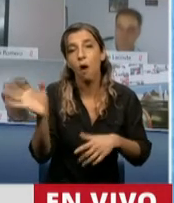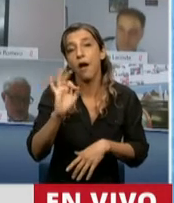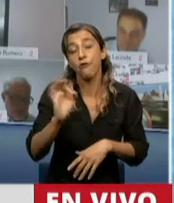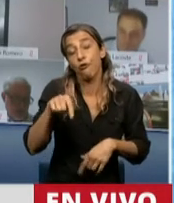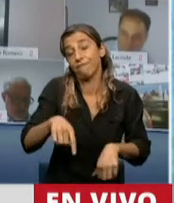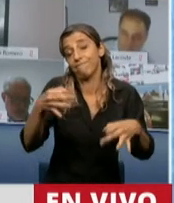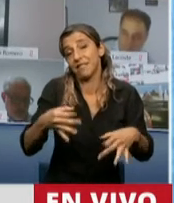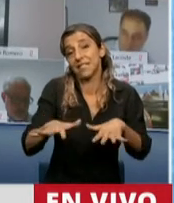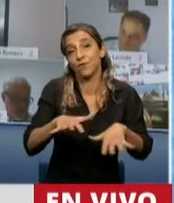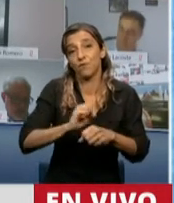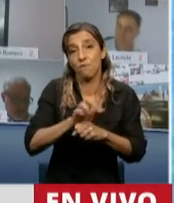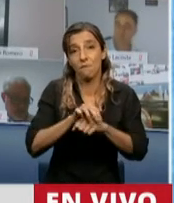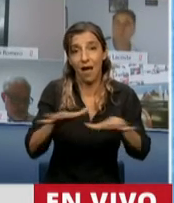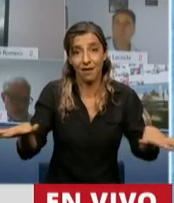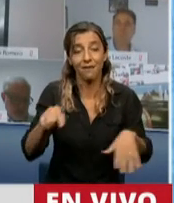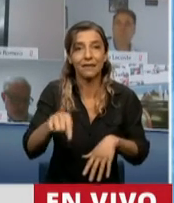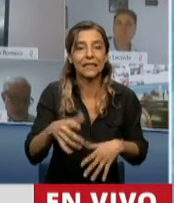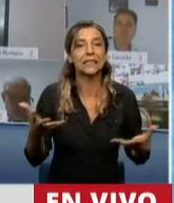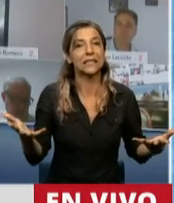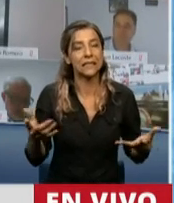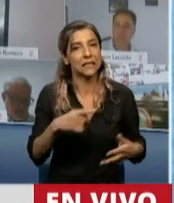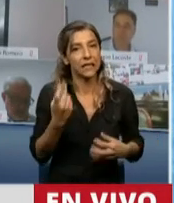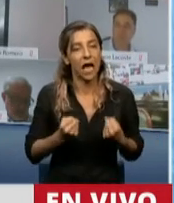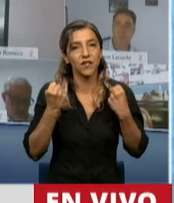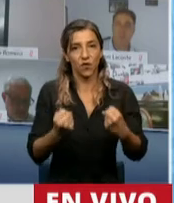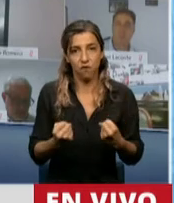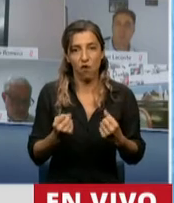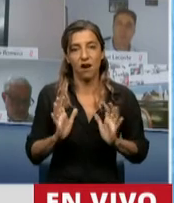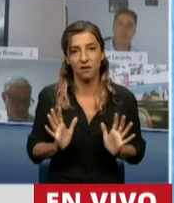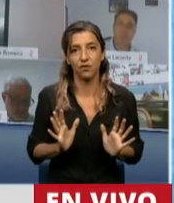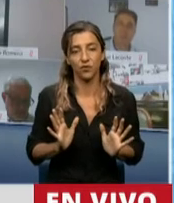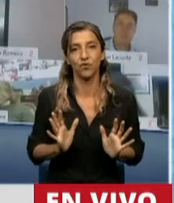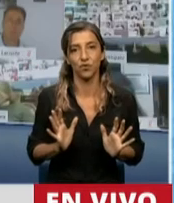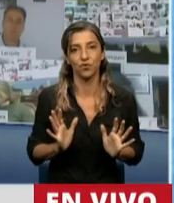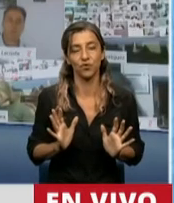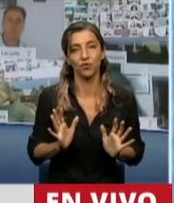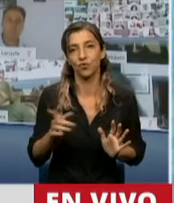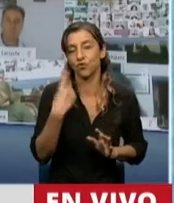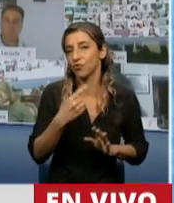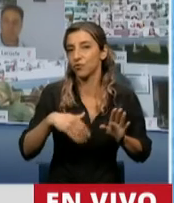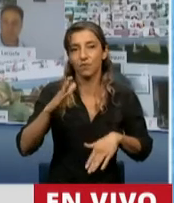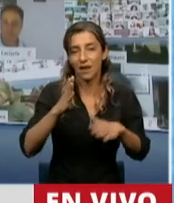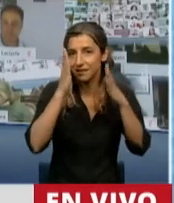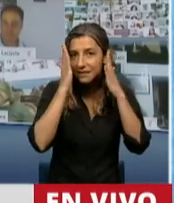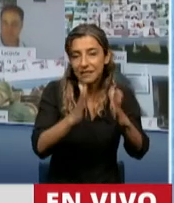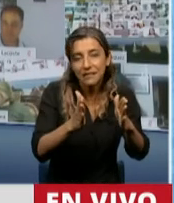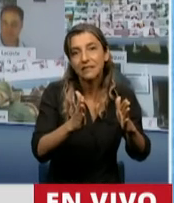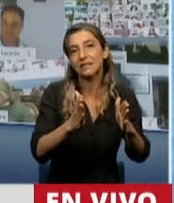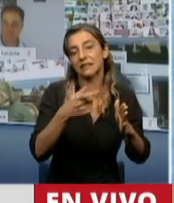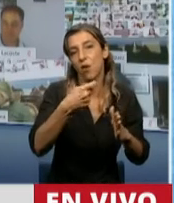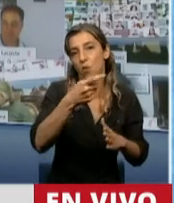pandemia, ahí hay que tener un esfuerzo especial por atender al sistema previsional.